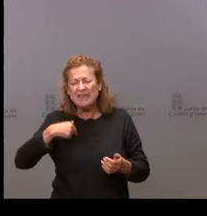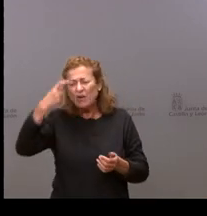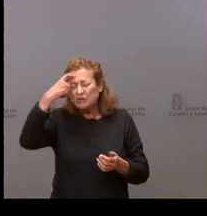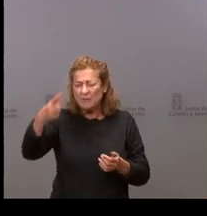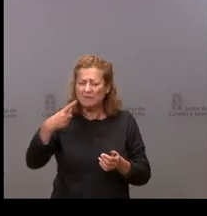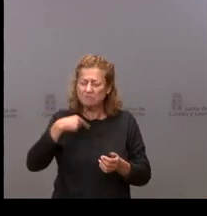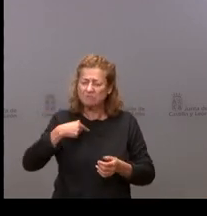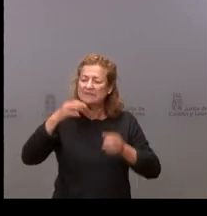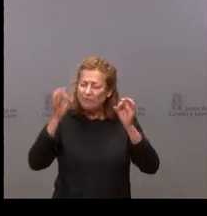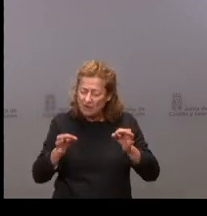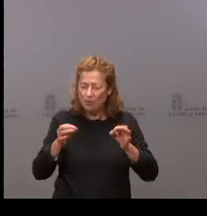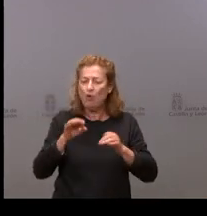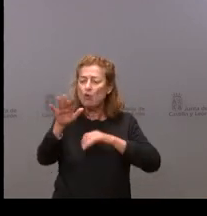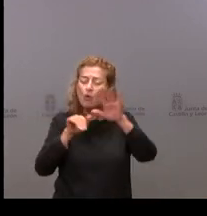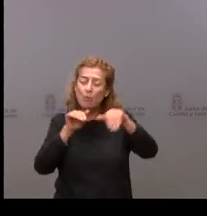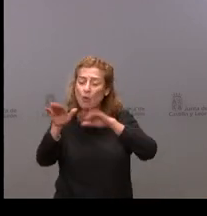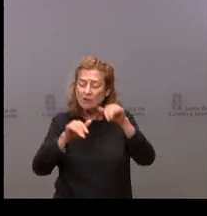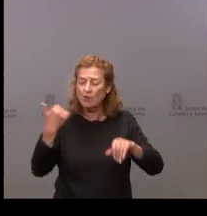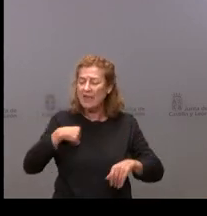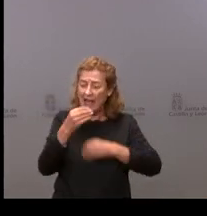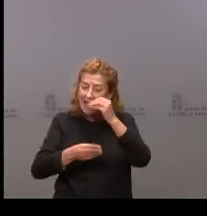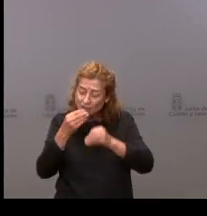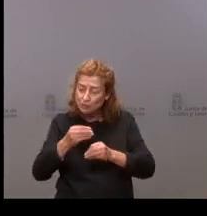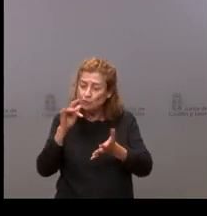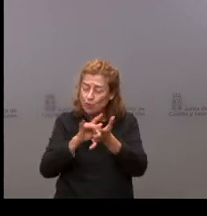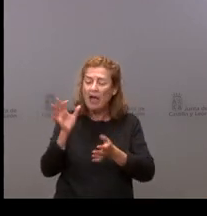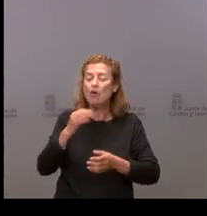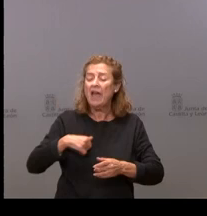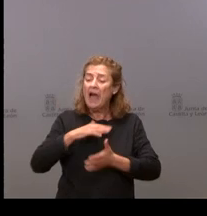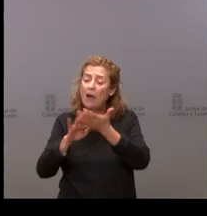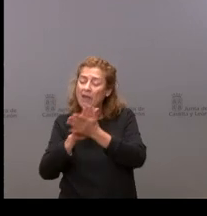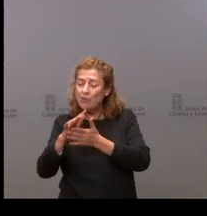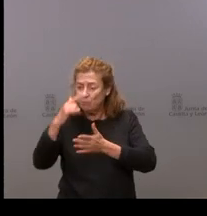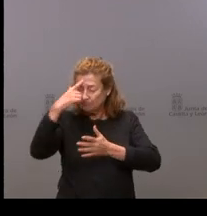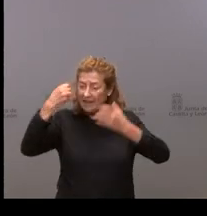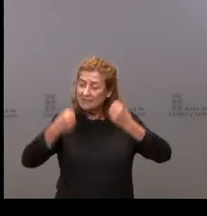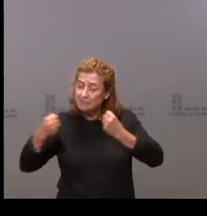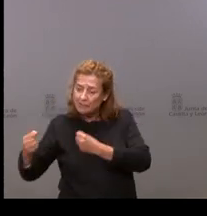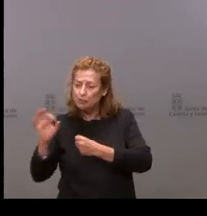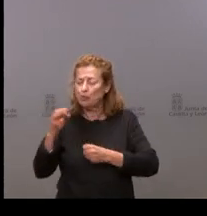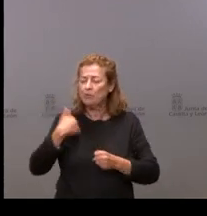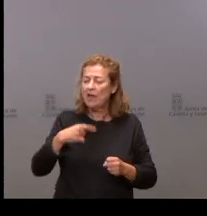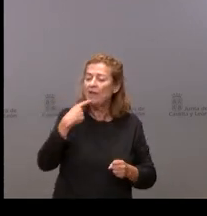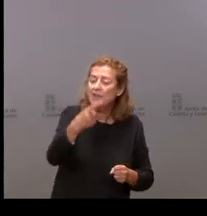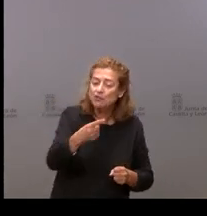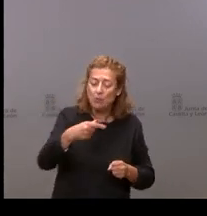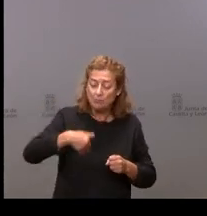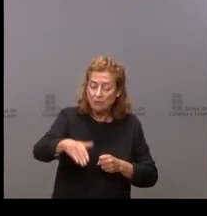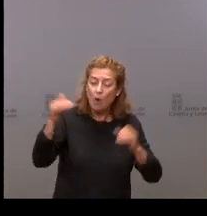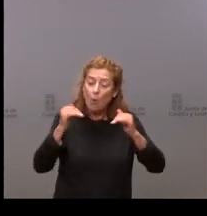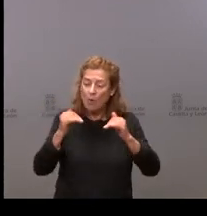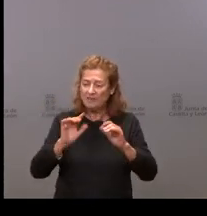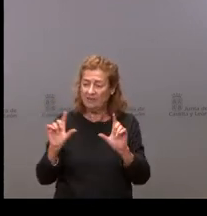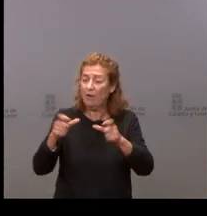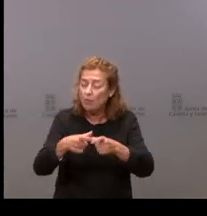confirmar usted si esa convocatoria se ha hecho y si se ha hablado con los expertos o se les ha indicado que el jueves hay una reunión.